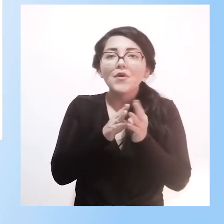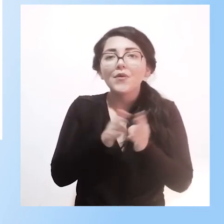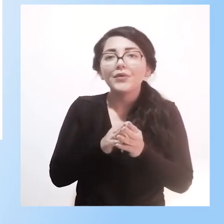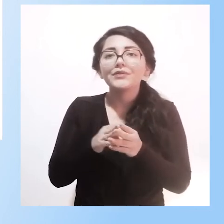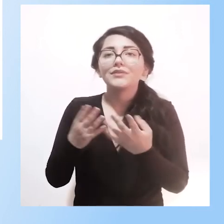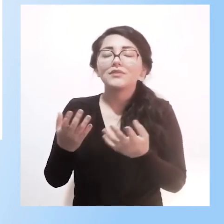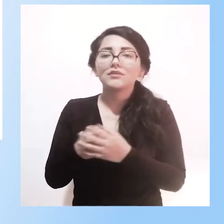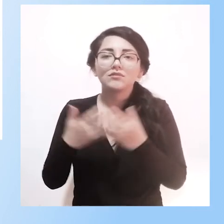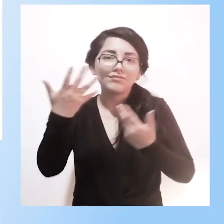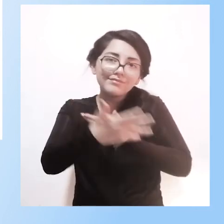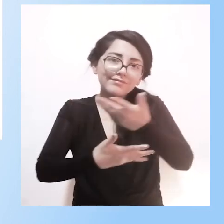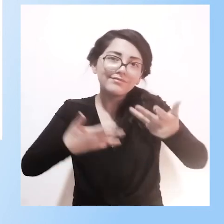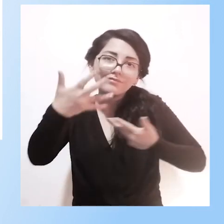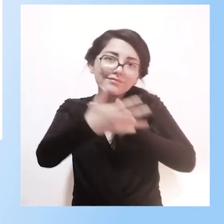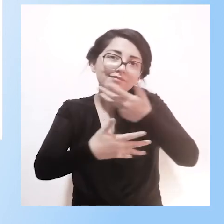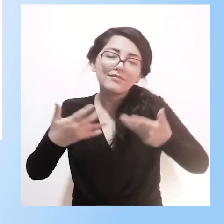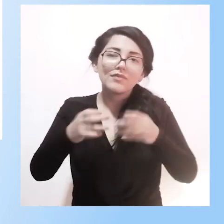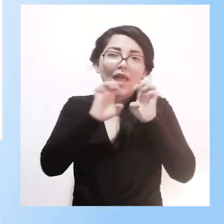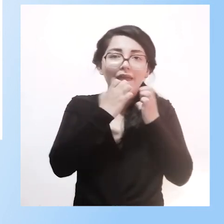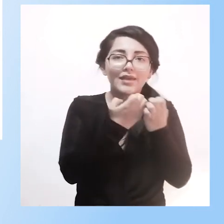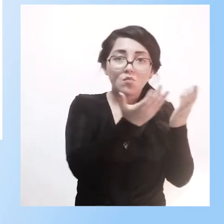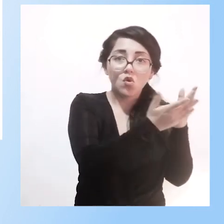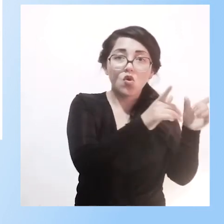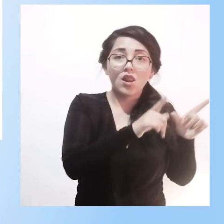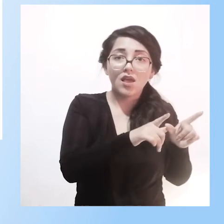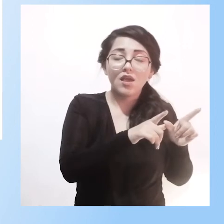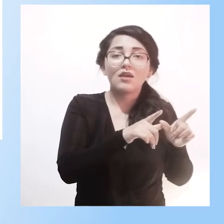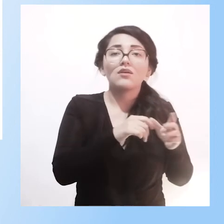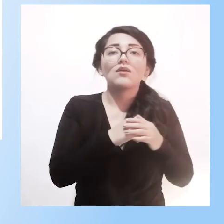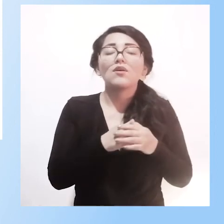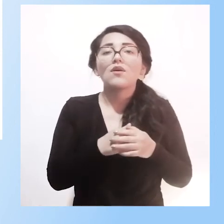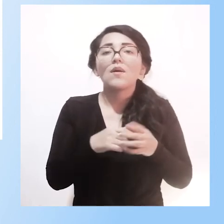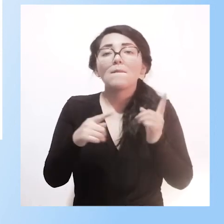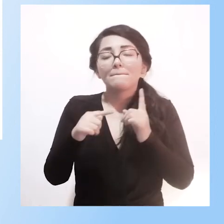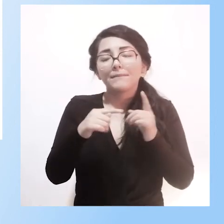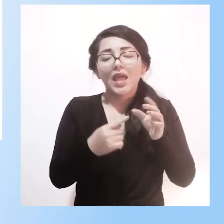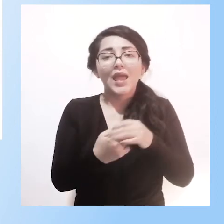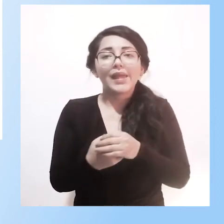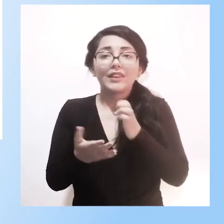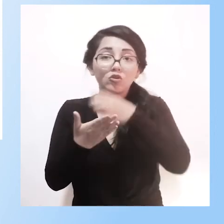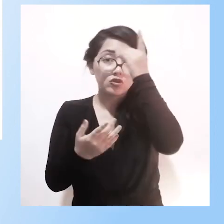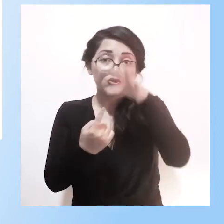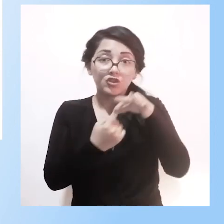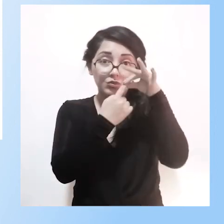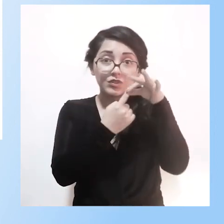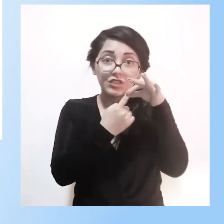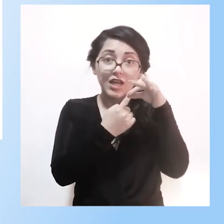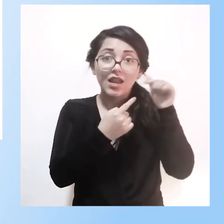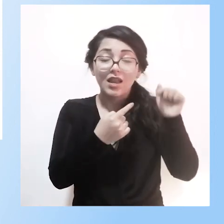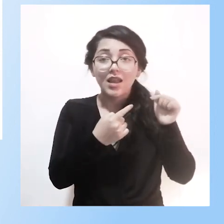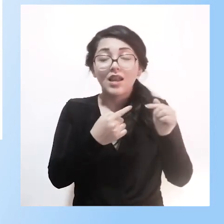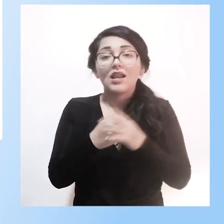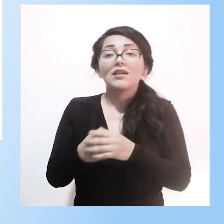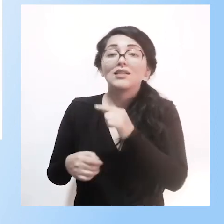con todo el equipo de la escuela, de la educación especial, de la escuela vinculadora